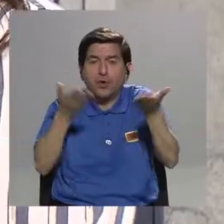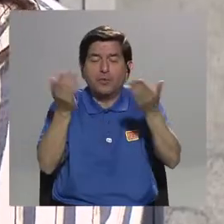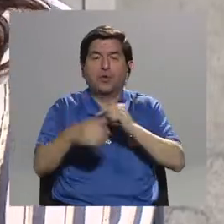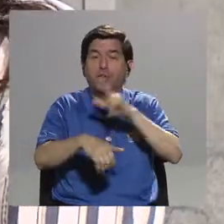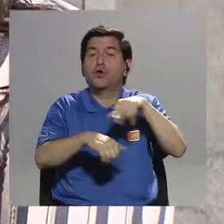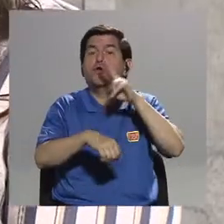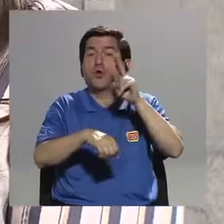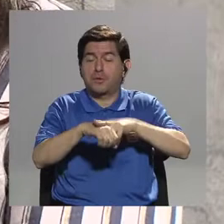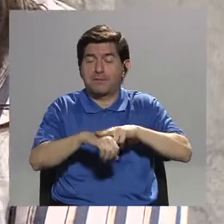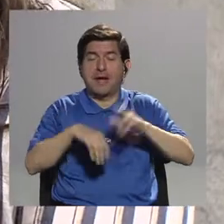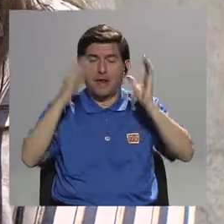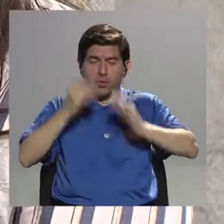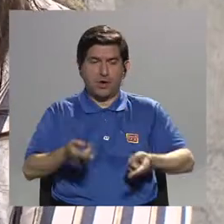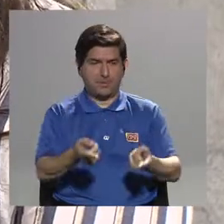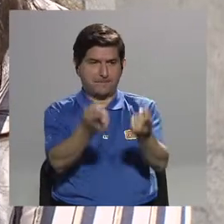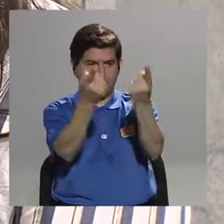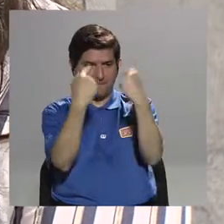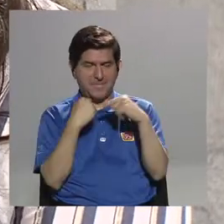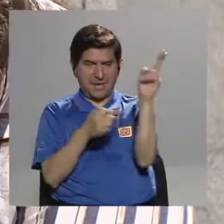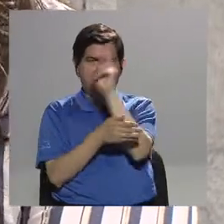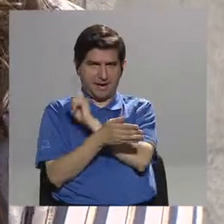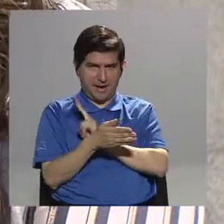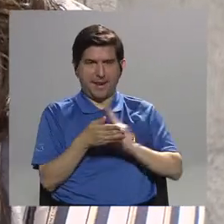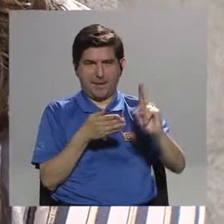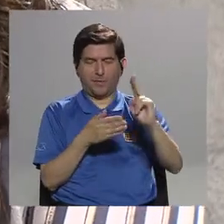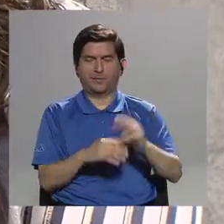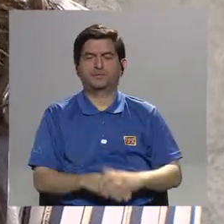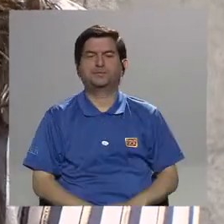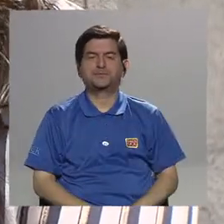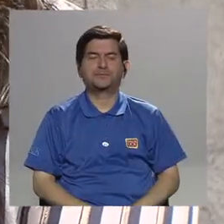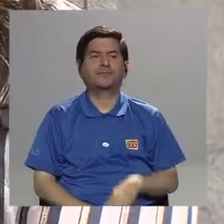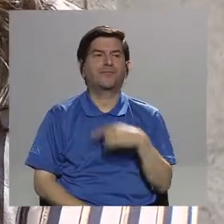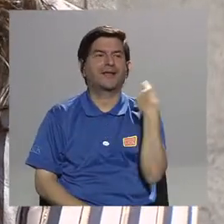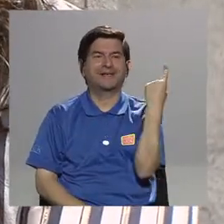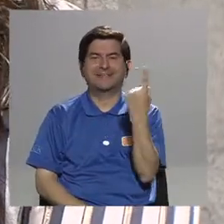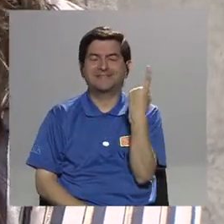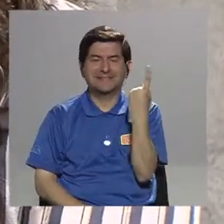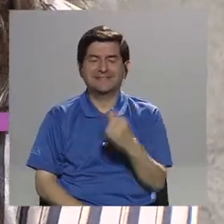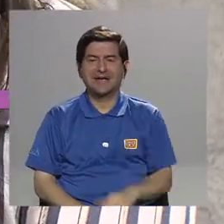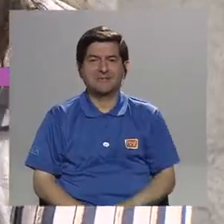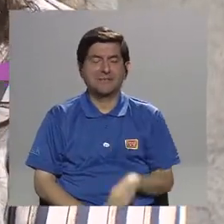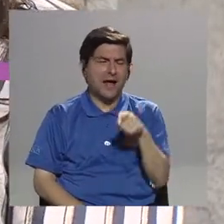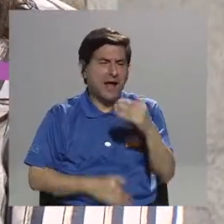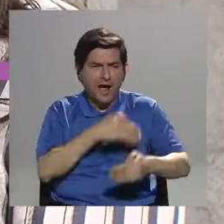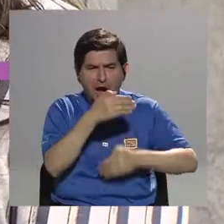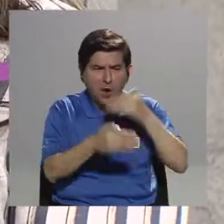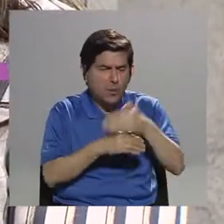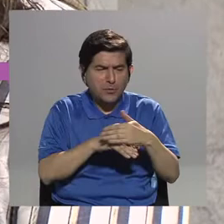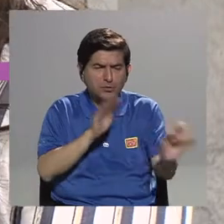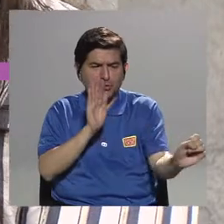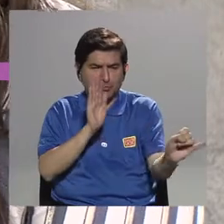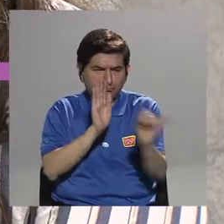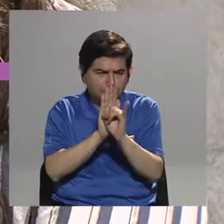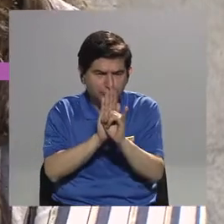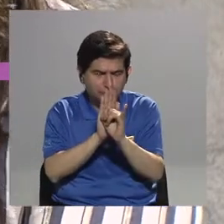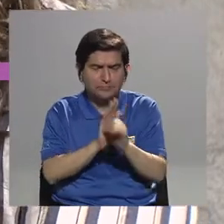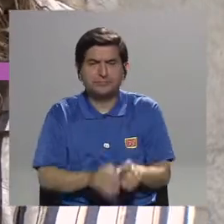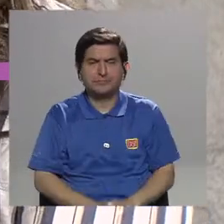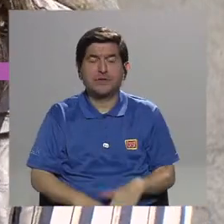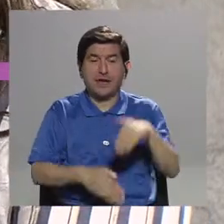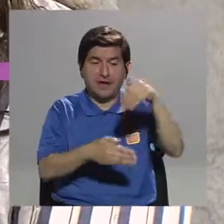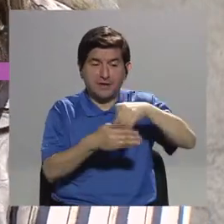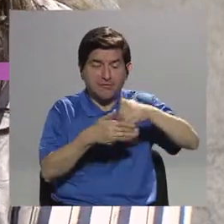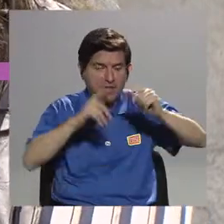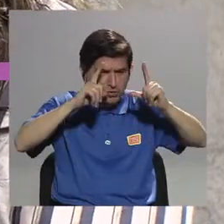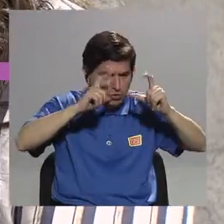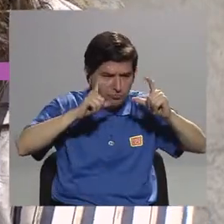Normalmente cuando el cuerpo ingresa a la universidad siempre se hace todo un proceso de identificación, se hace un